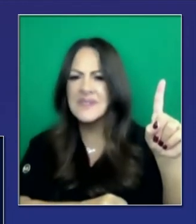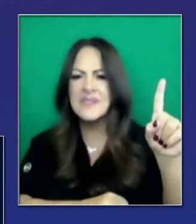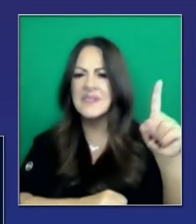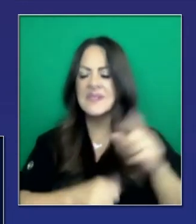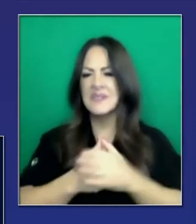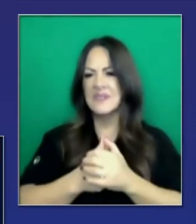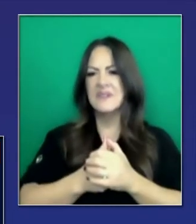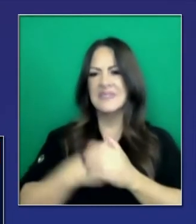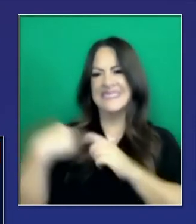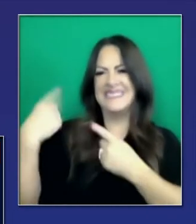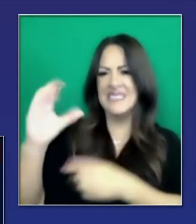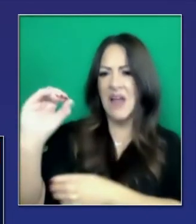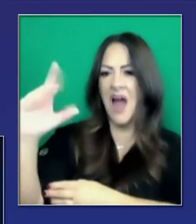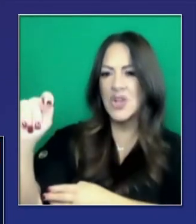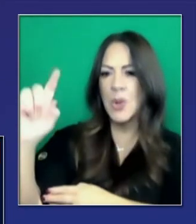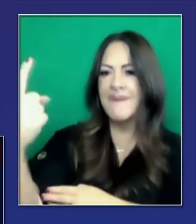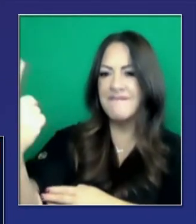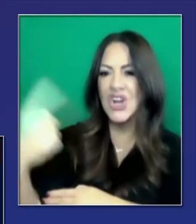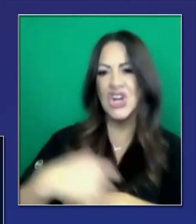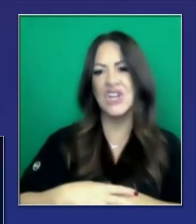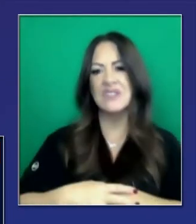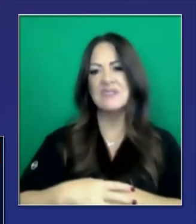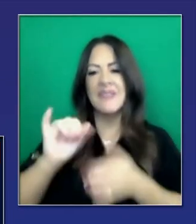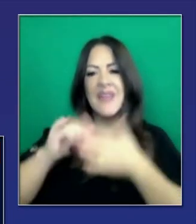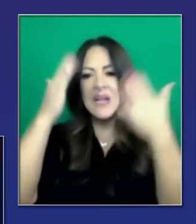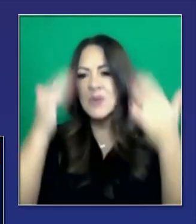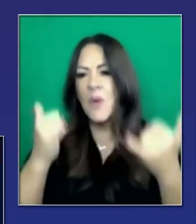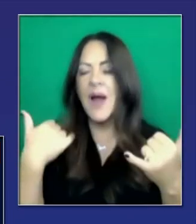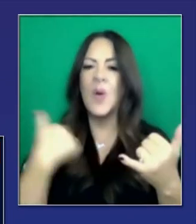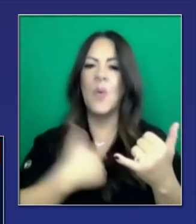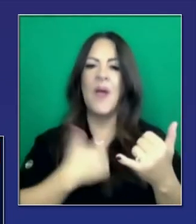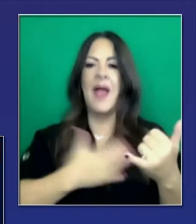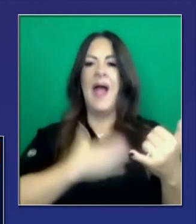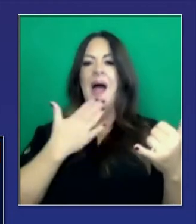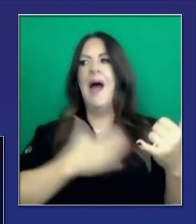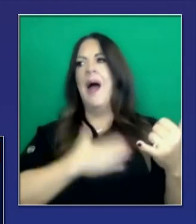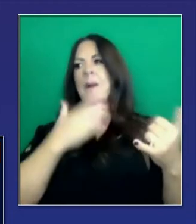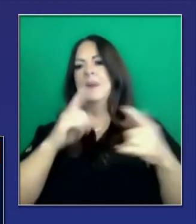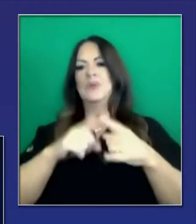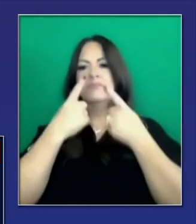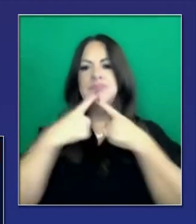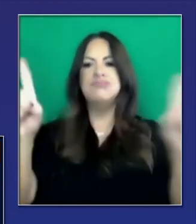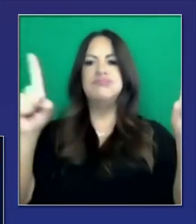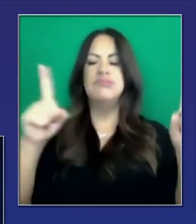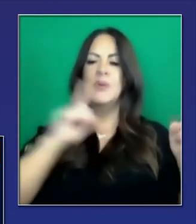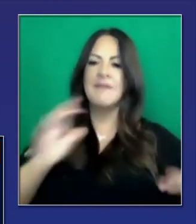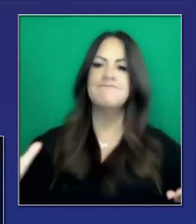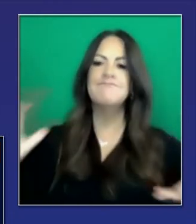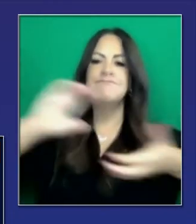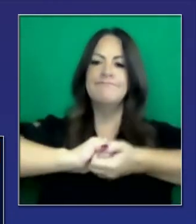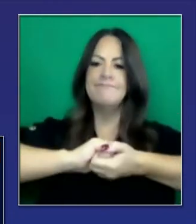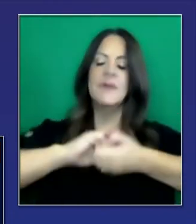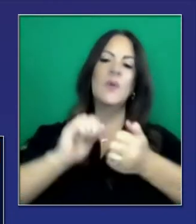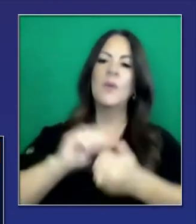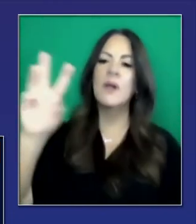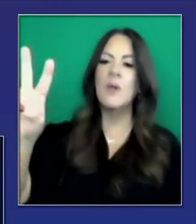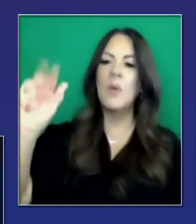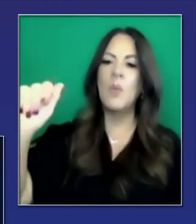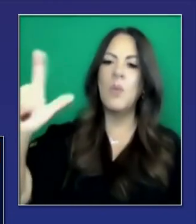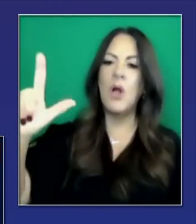edad. Esto desde el primero de octubre. Por eso, hoy estamos muy contentos de anunciar esta